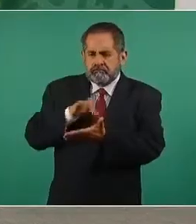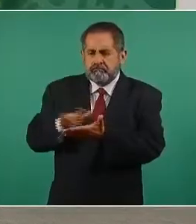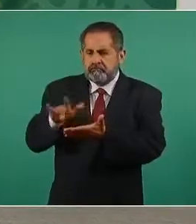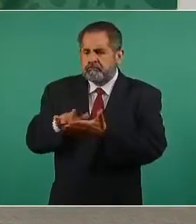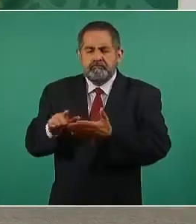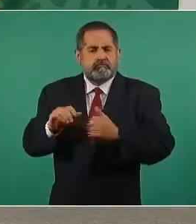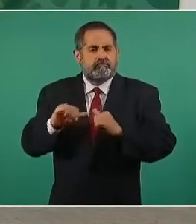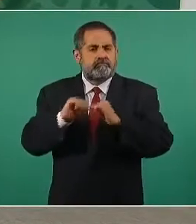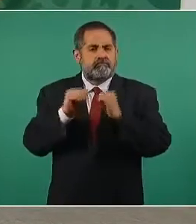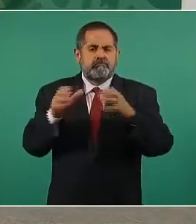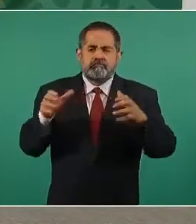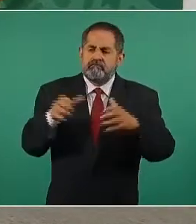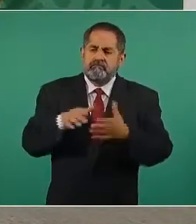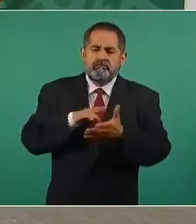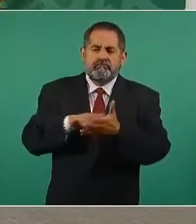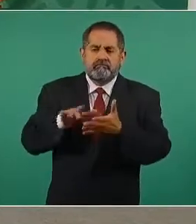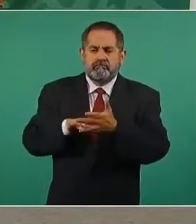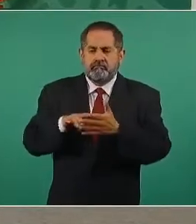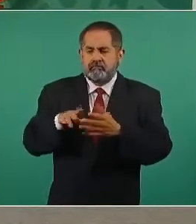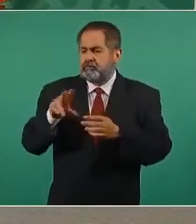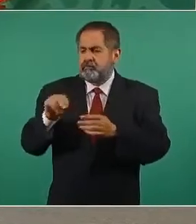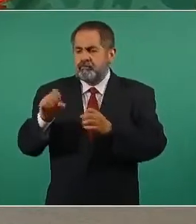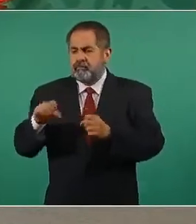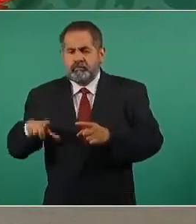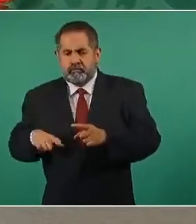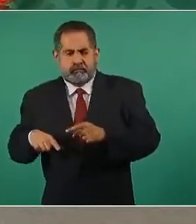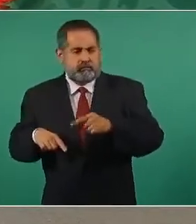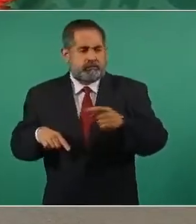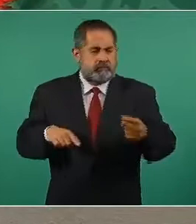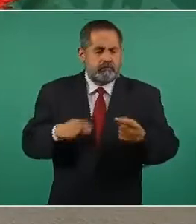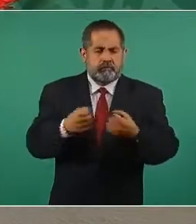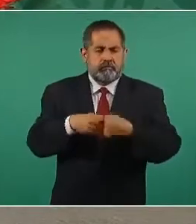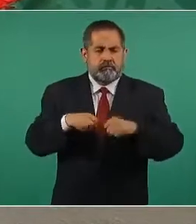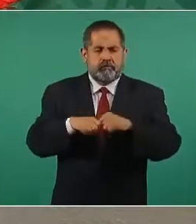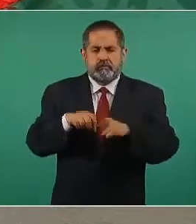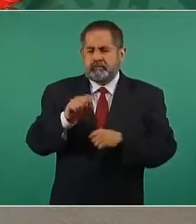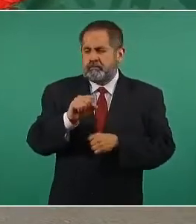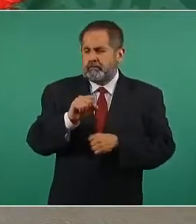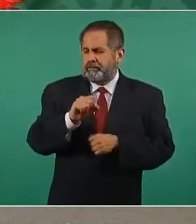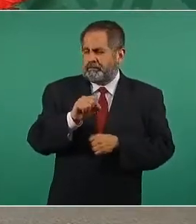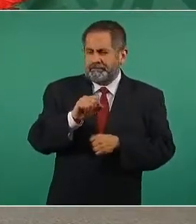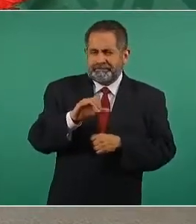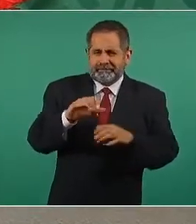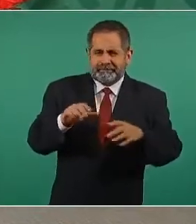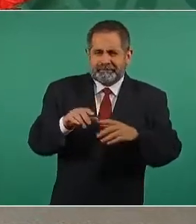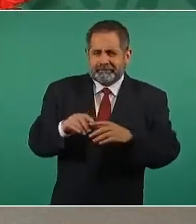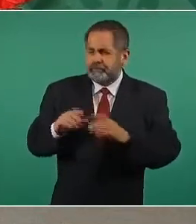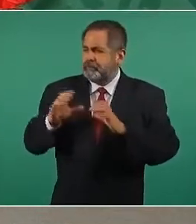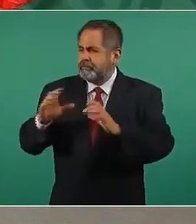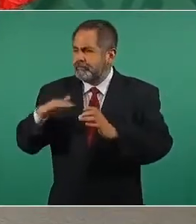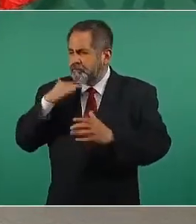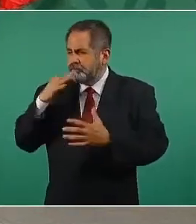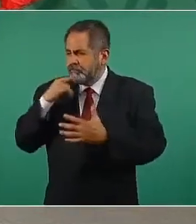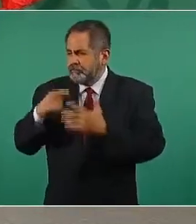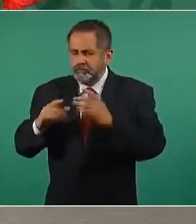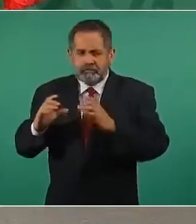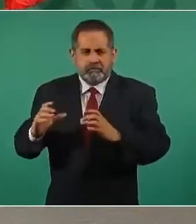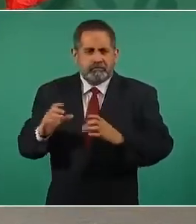organizaciones no gubernamentales o a la sociedad civil y que cuidáramos la corrupción